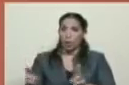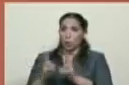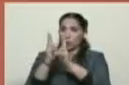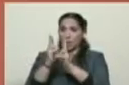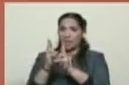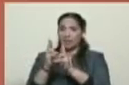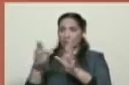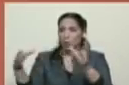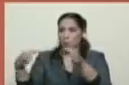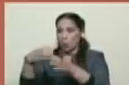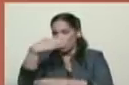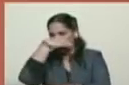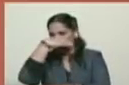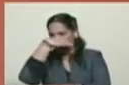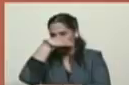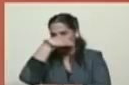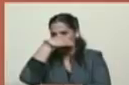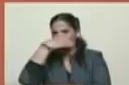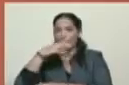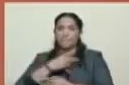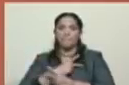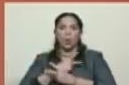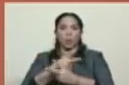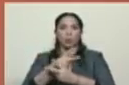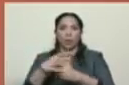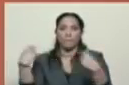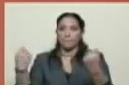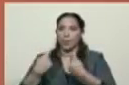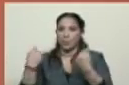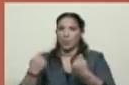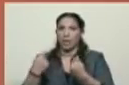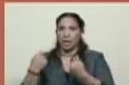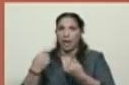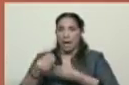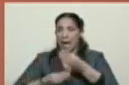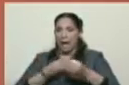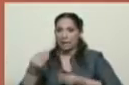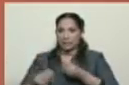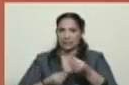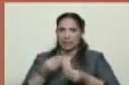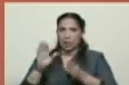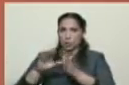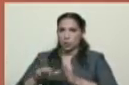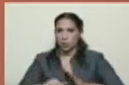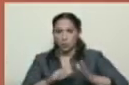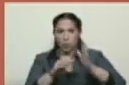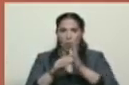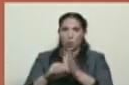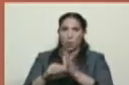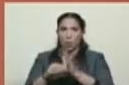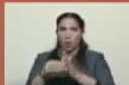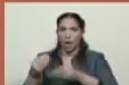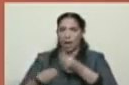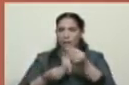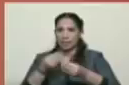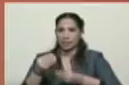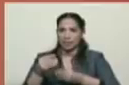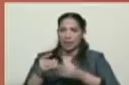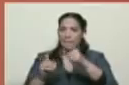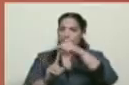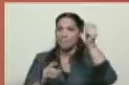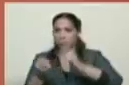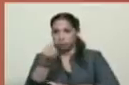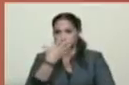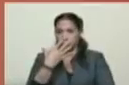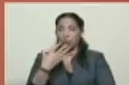Popular a los efectos de organizar hechos de violencia y un eventual asalto al Palacio de Miraflores. Este